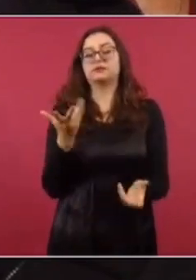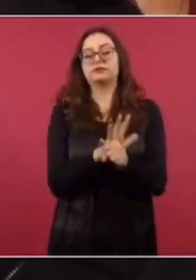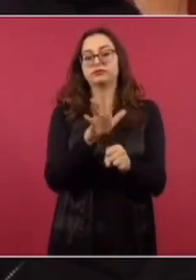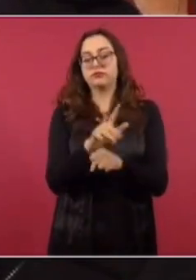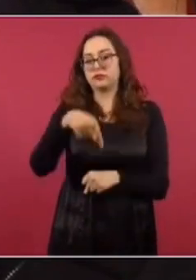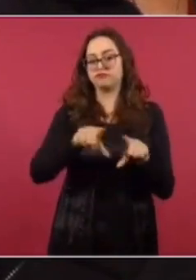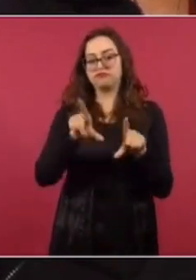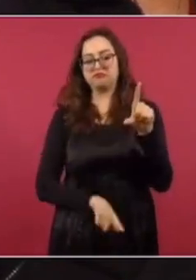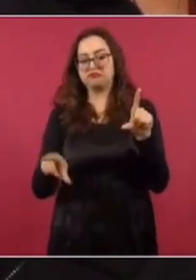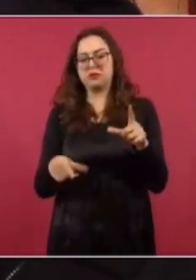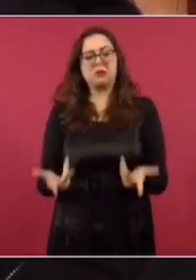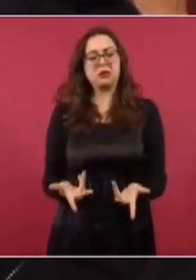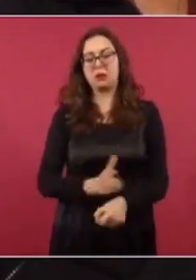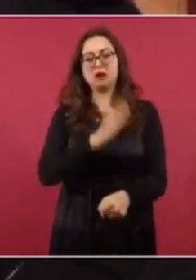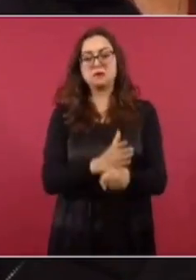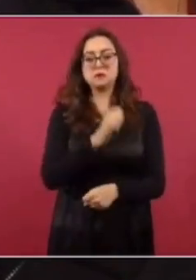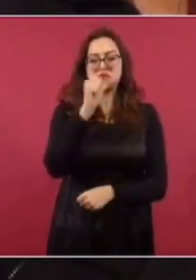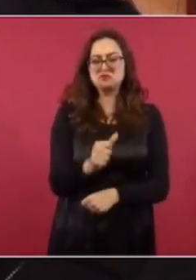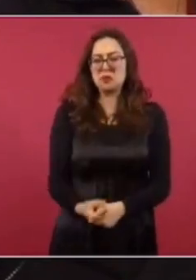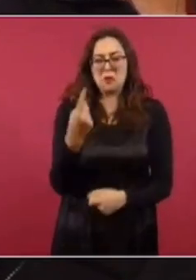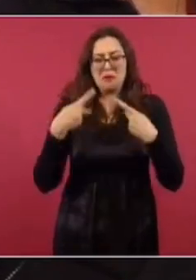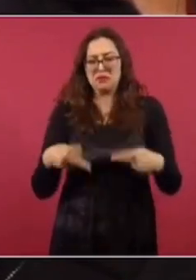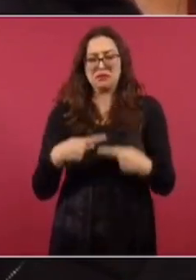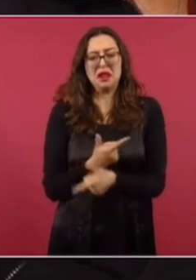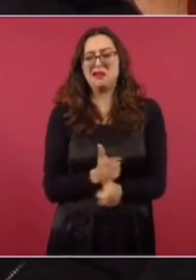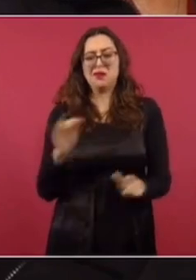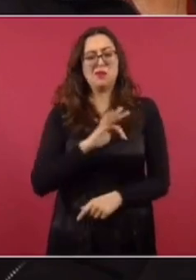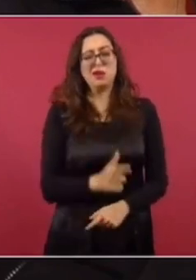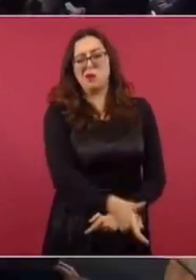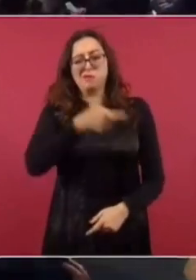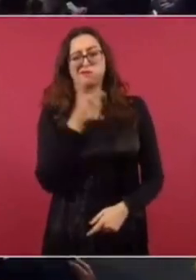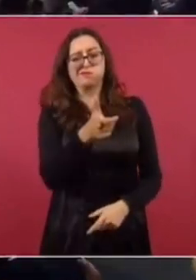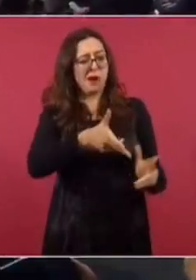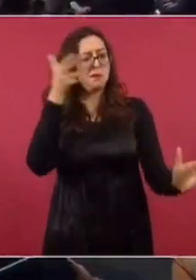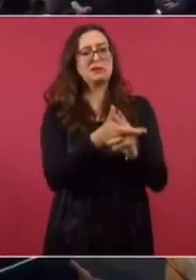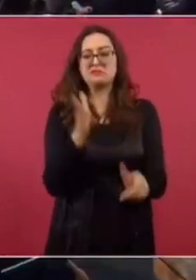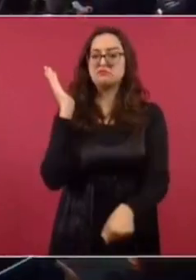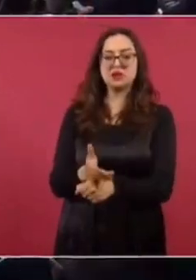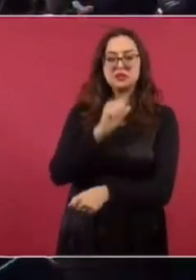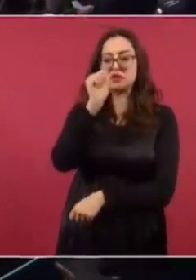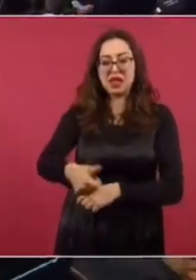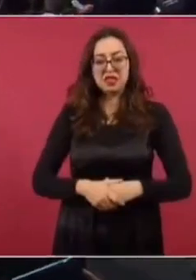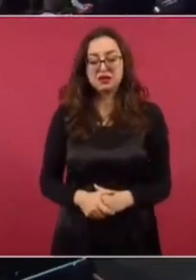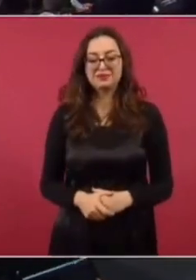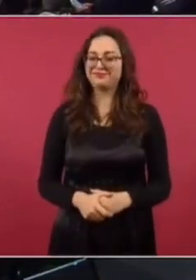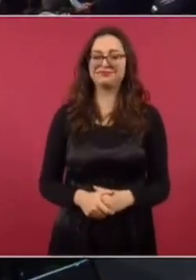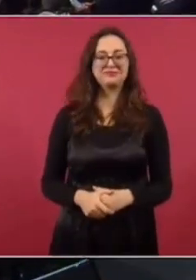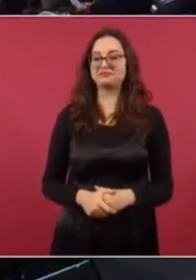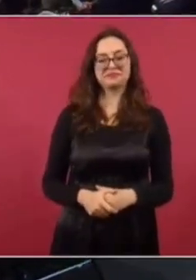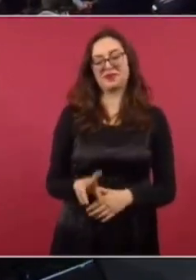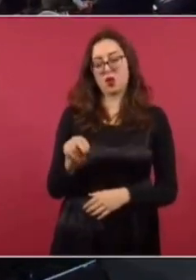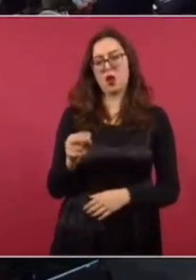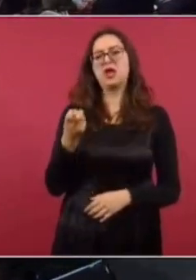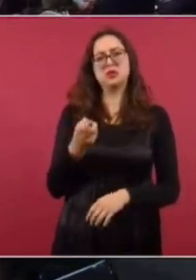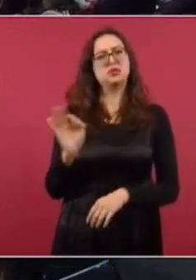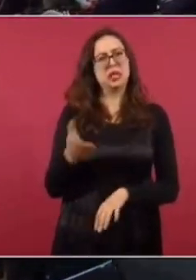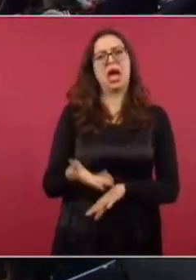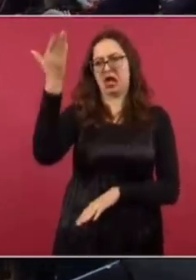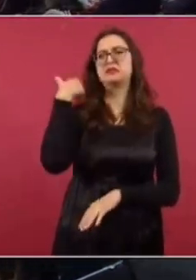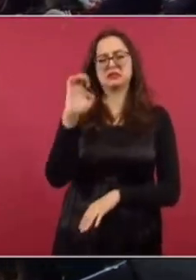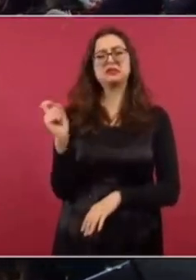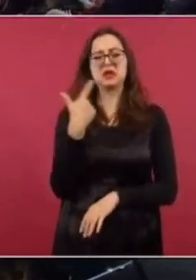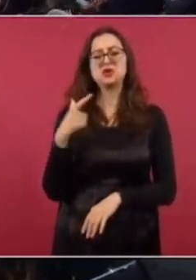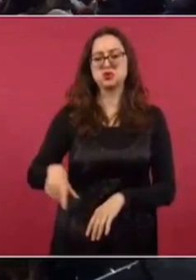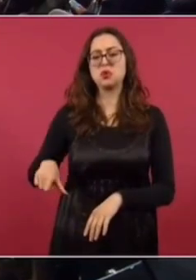de impunidad que hay en el país. Porque alguien puede llegar fácilmente a matar a un periodista y a cualquier ciudadano, parece que ya es así. No, eso era en el gobierno anterior y en el gobierno